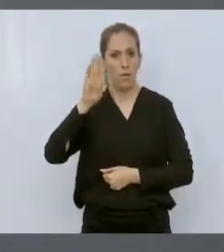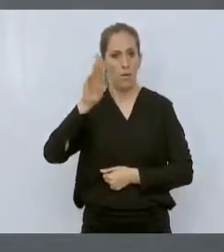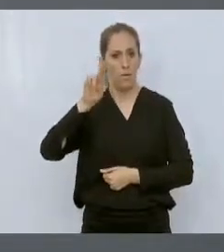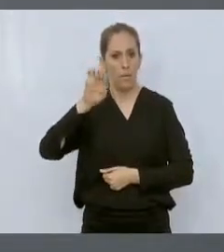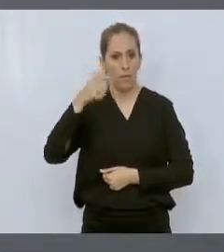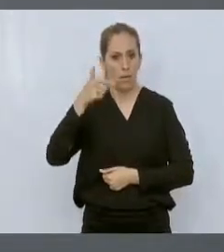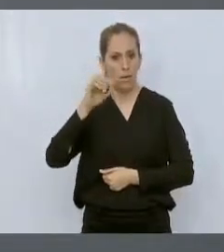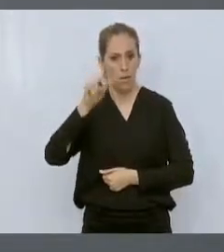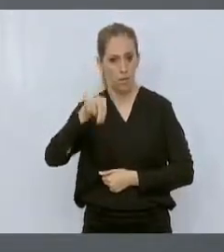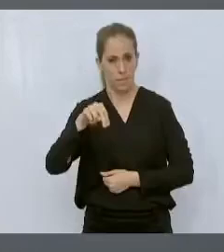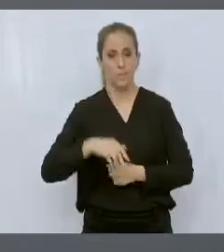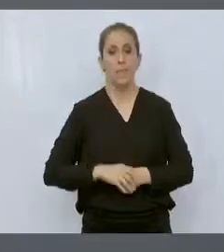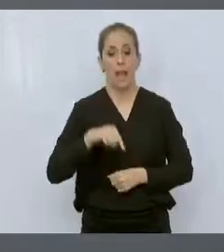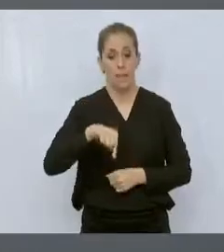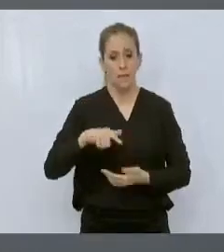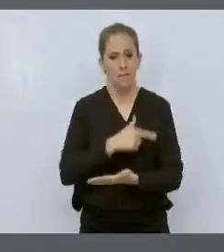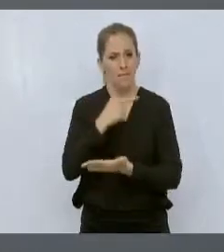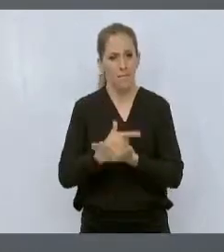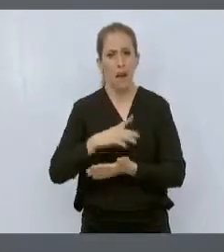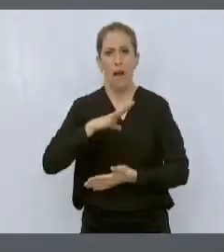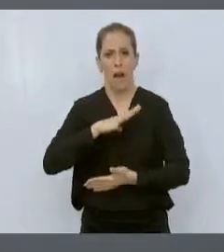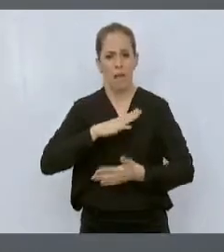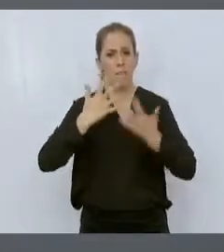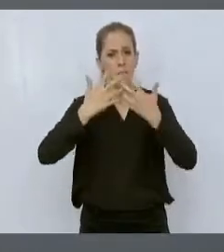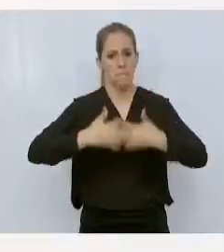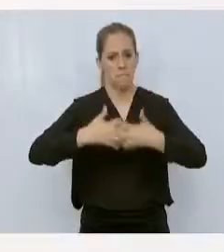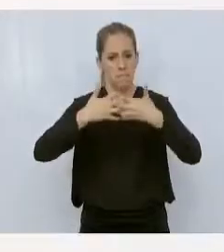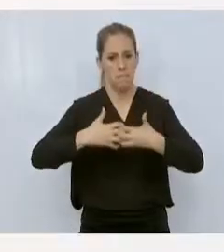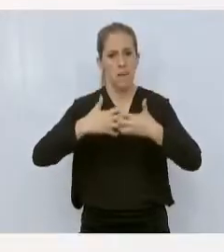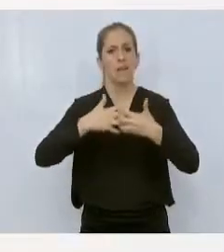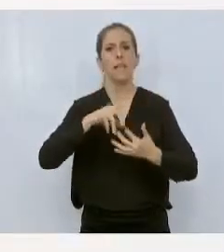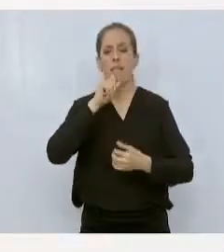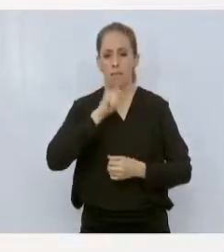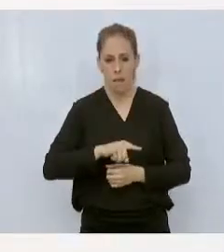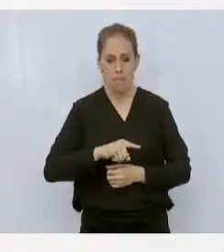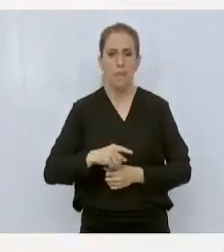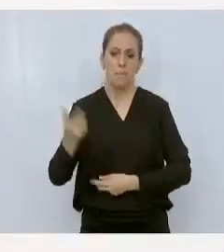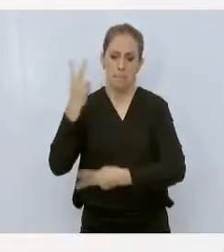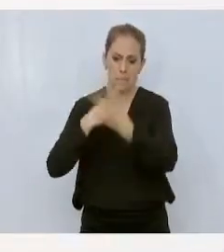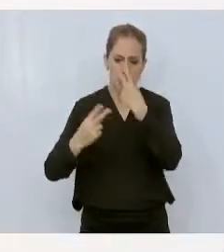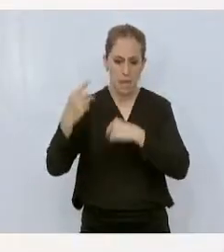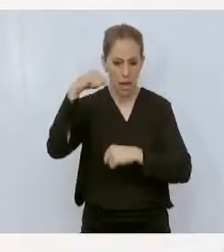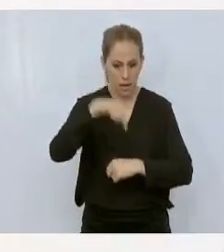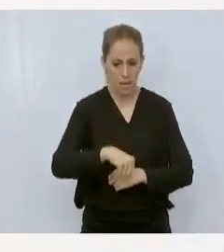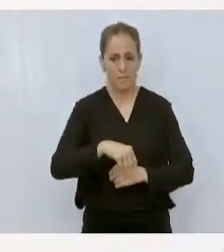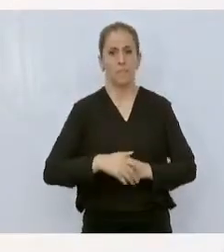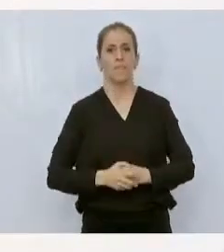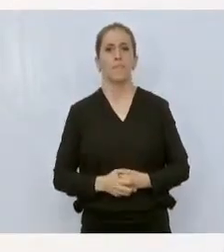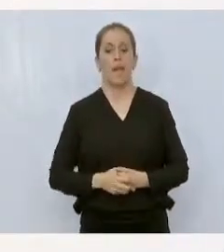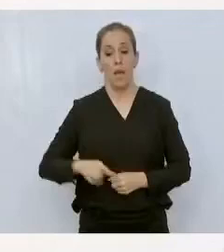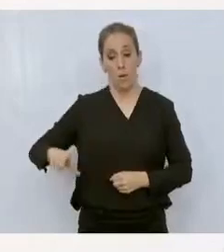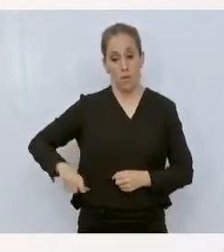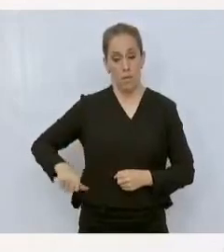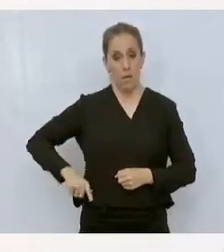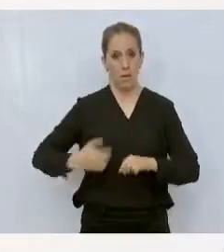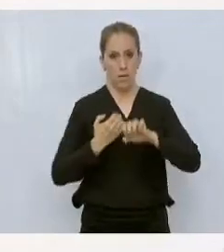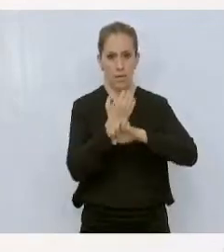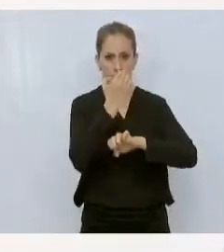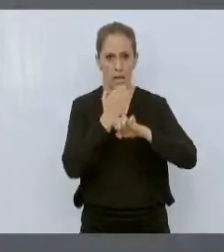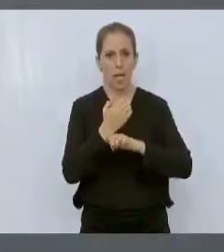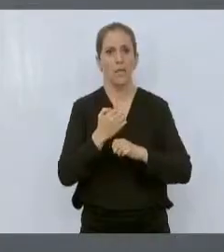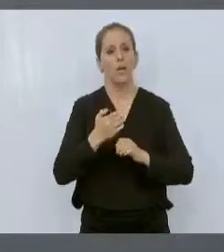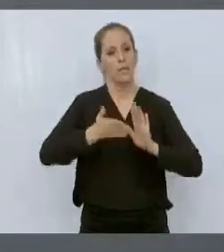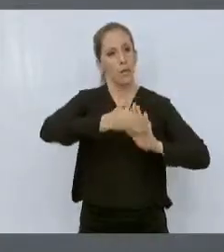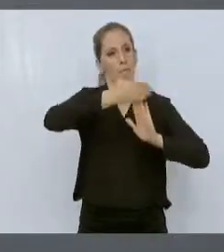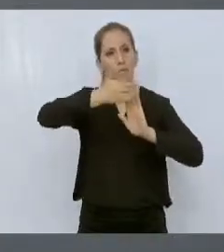dado que en Linares se han venido muchas empresas a producir acá. En el caso del gobierno del Estado, estamos terminando aquí otra preparatoria